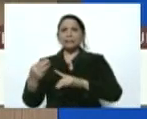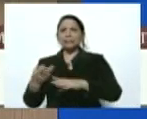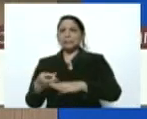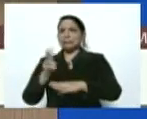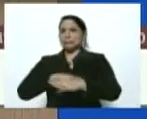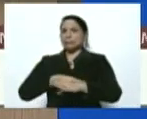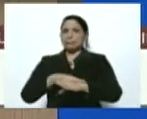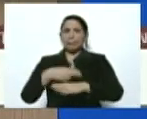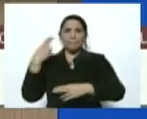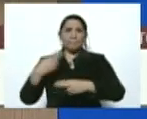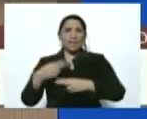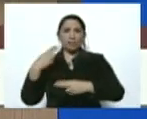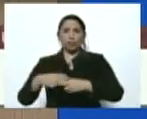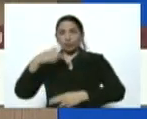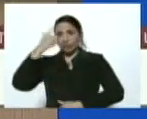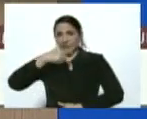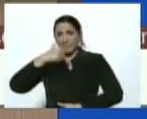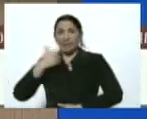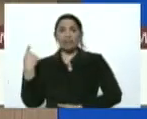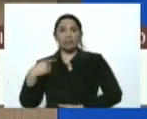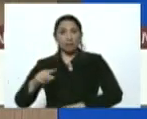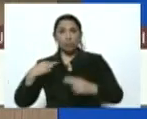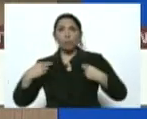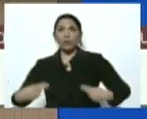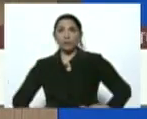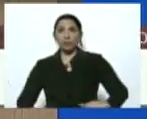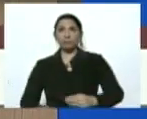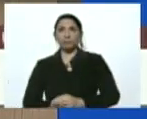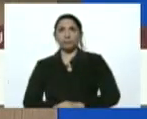y seria que ha tenido la humanidad